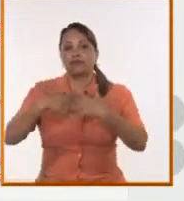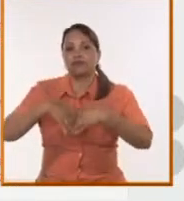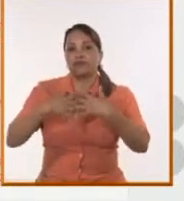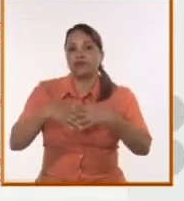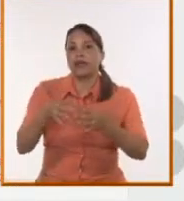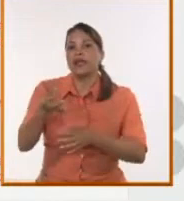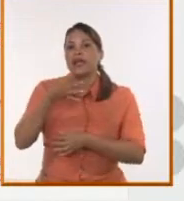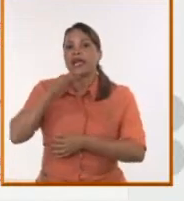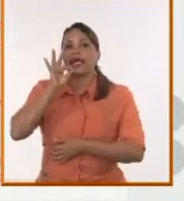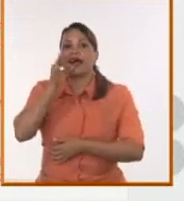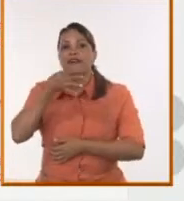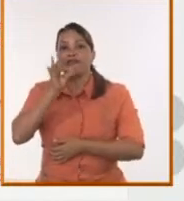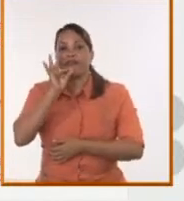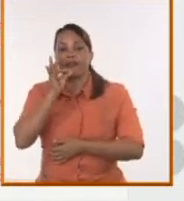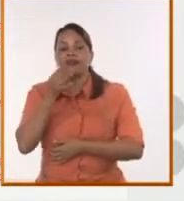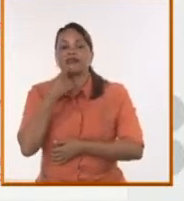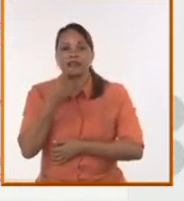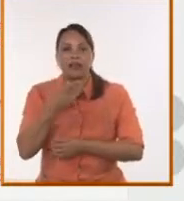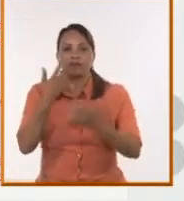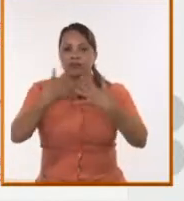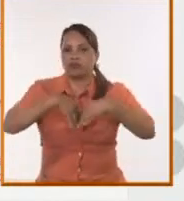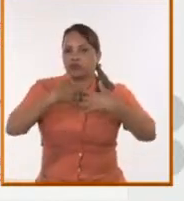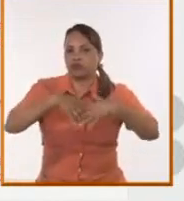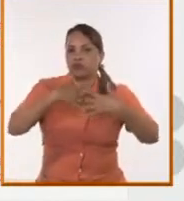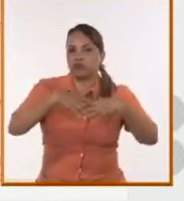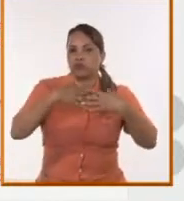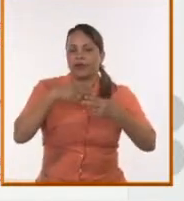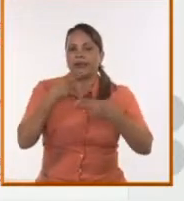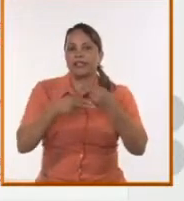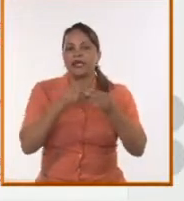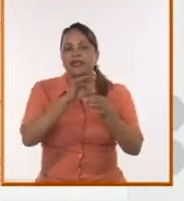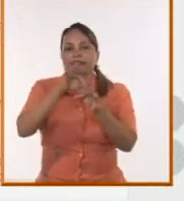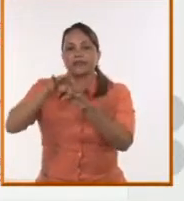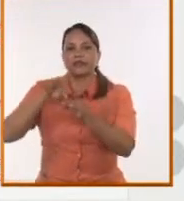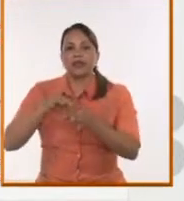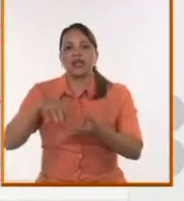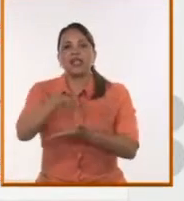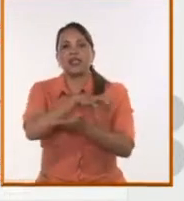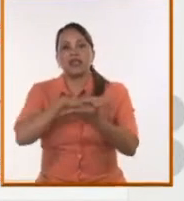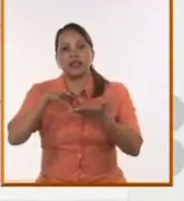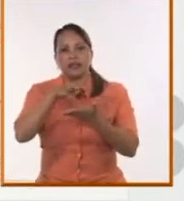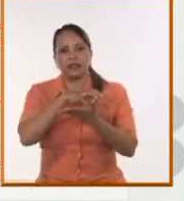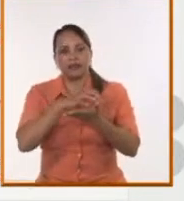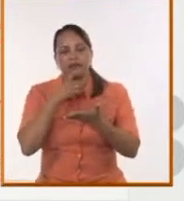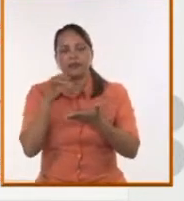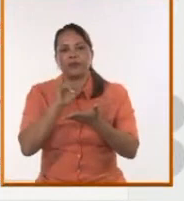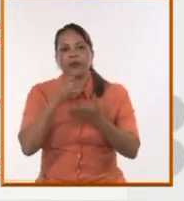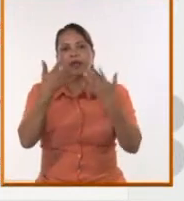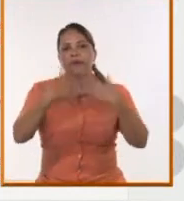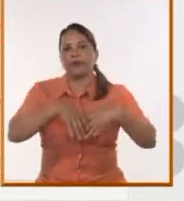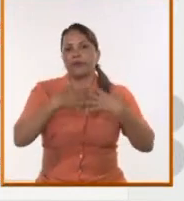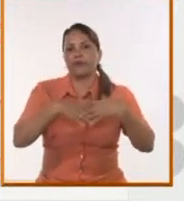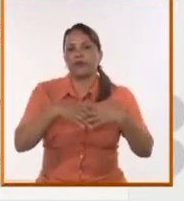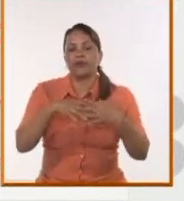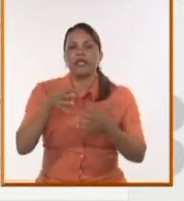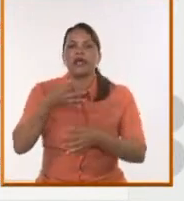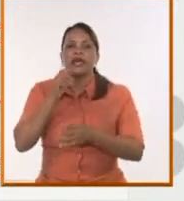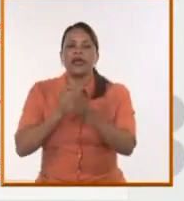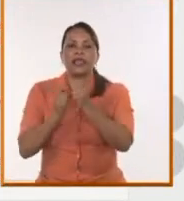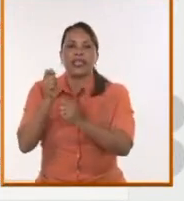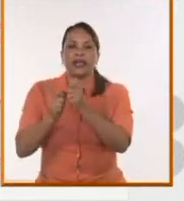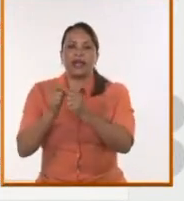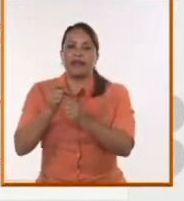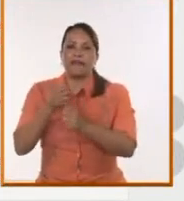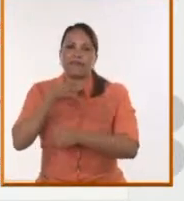los cafés robustos y arábicos que se cultivan en esa zona e incursionan también en la producción del café orgánico.